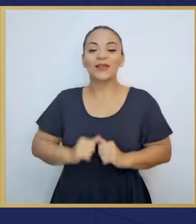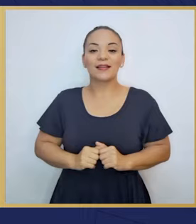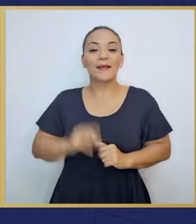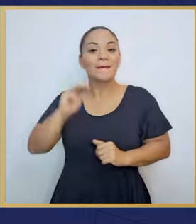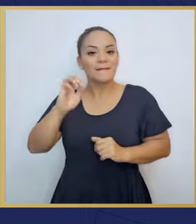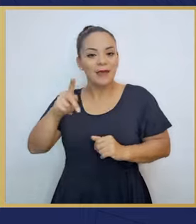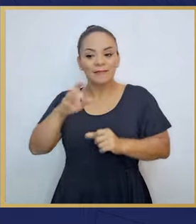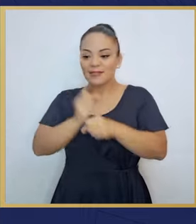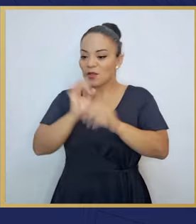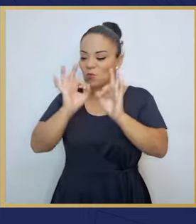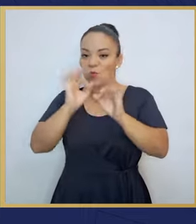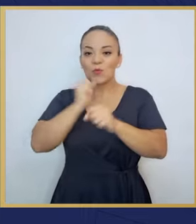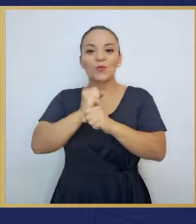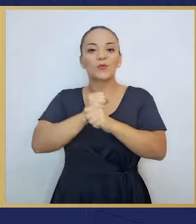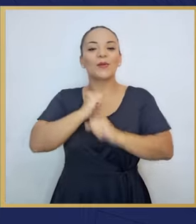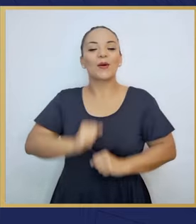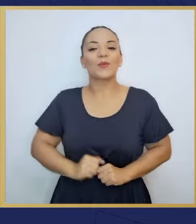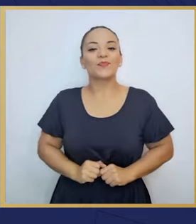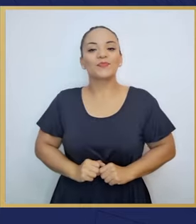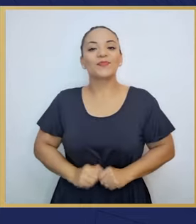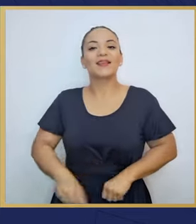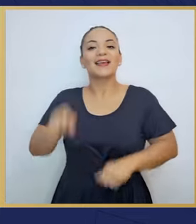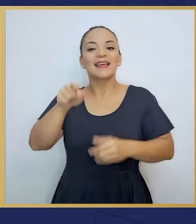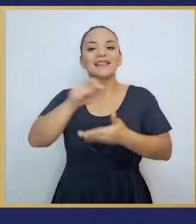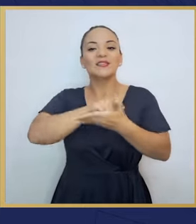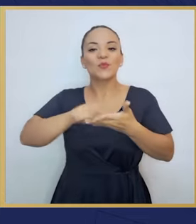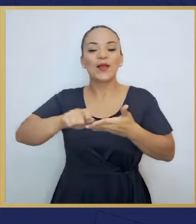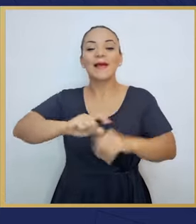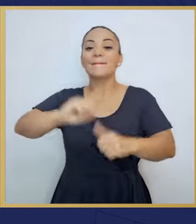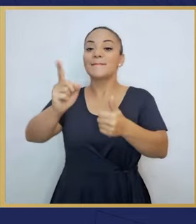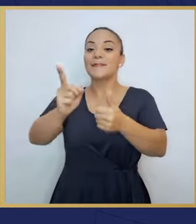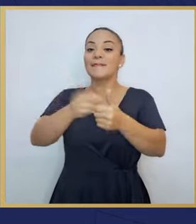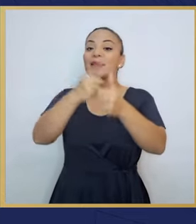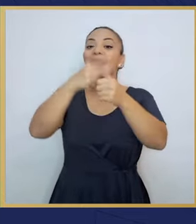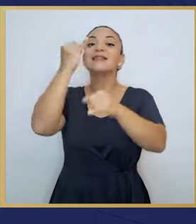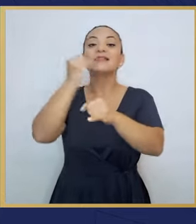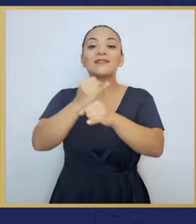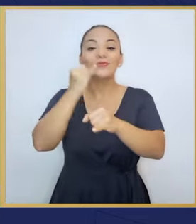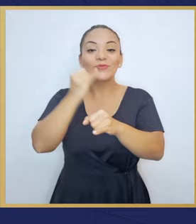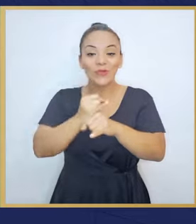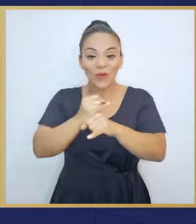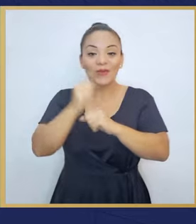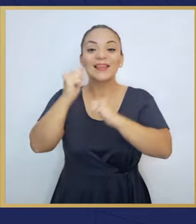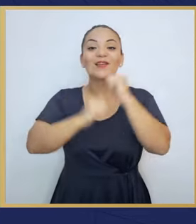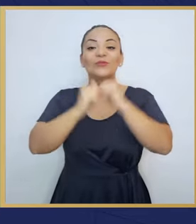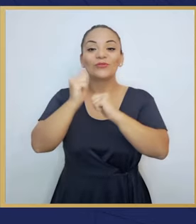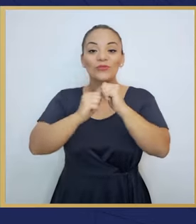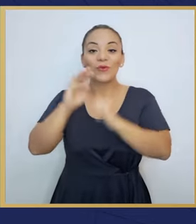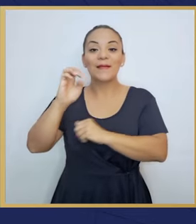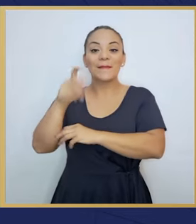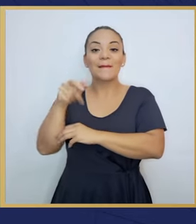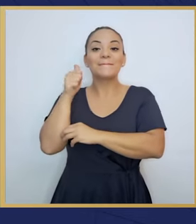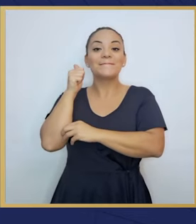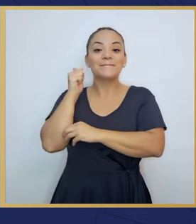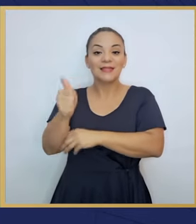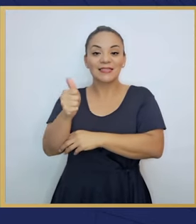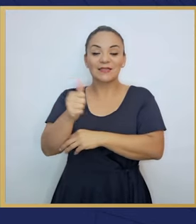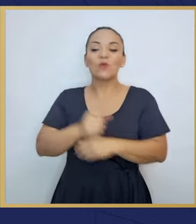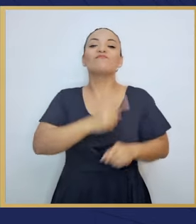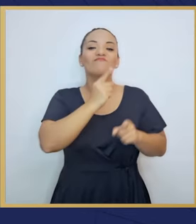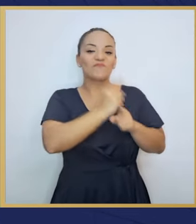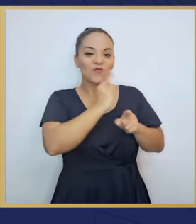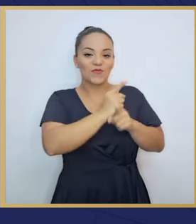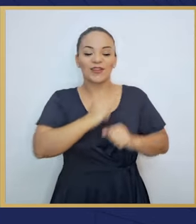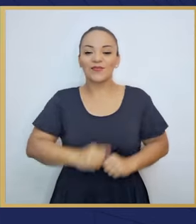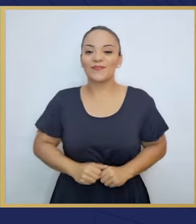y lo hicieron muy bien. Esta escuela es la primera institución que construyó el MEP por